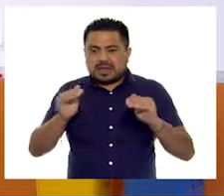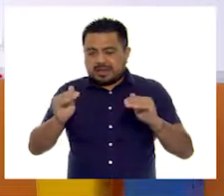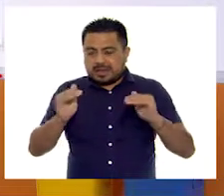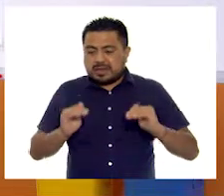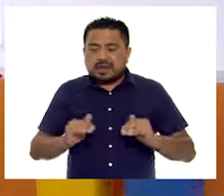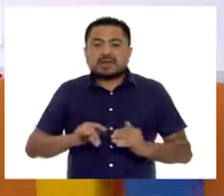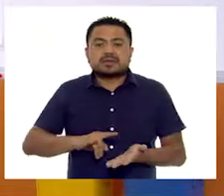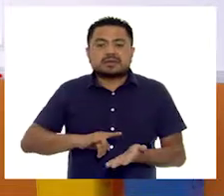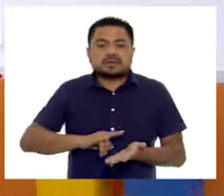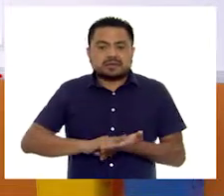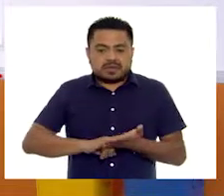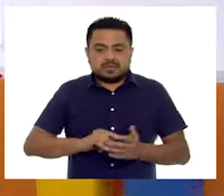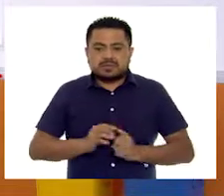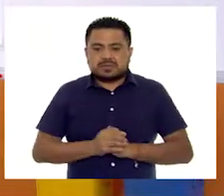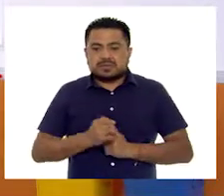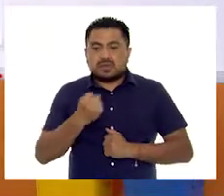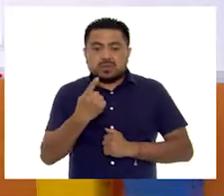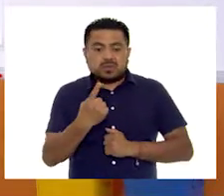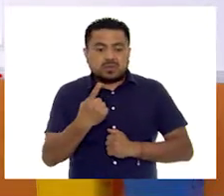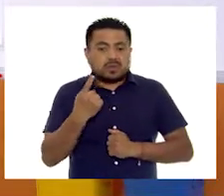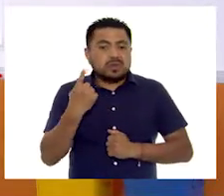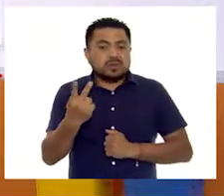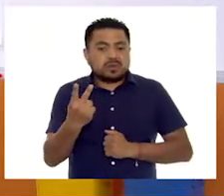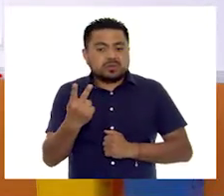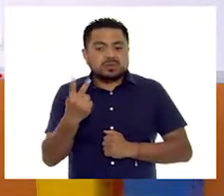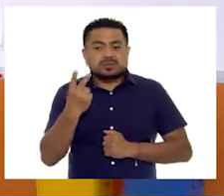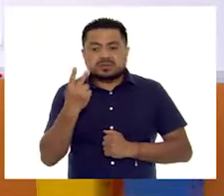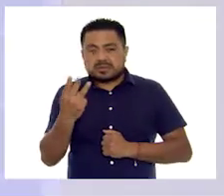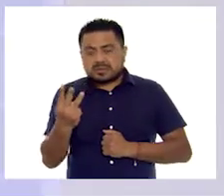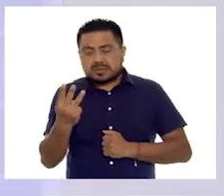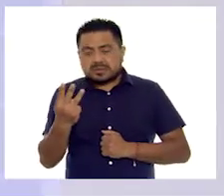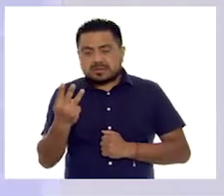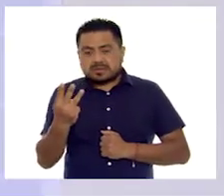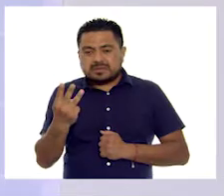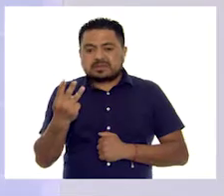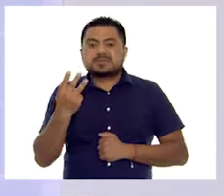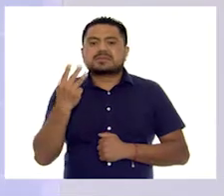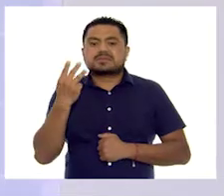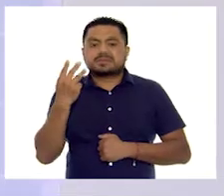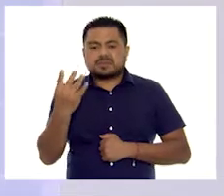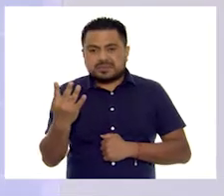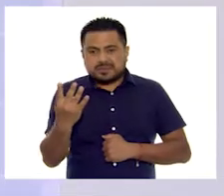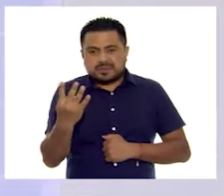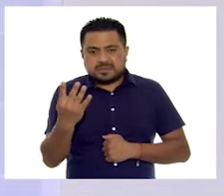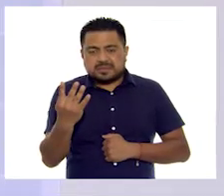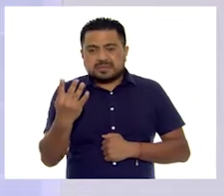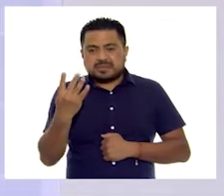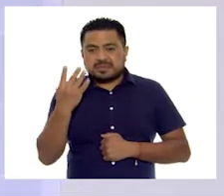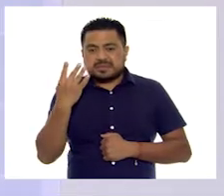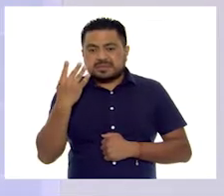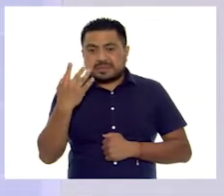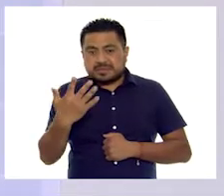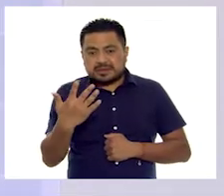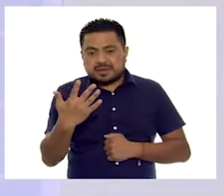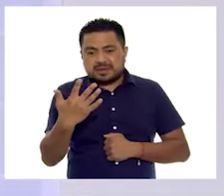Muy bien. Uno, dos, tres, cuatro,